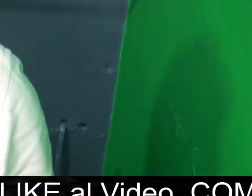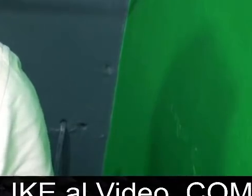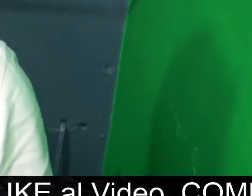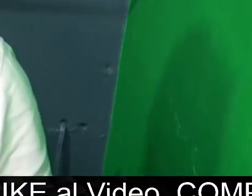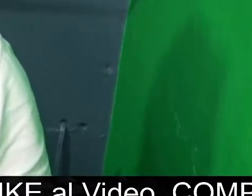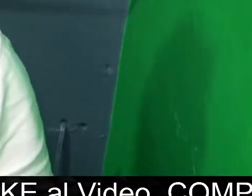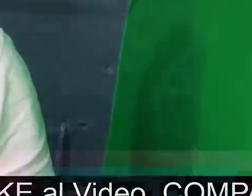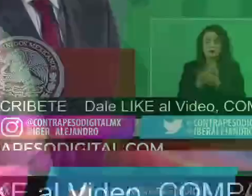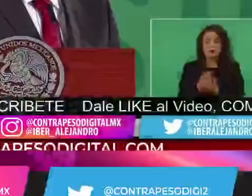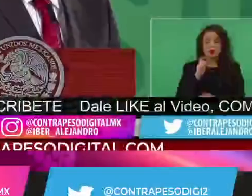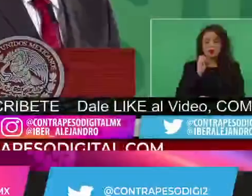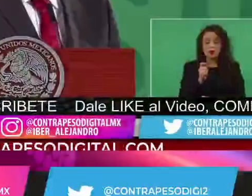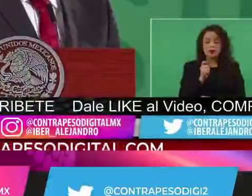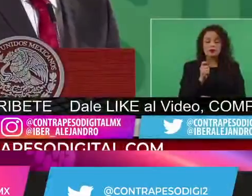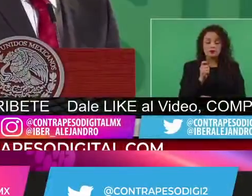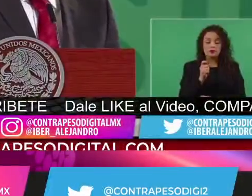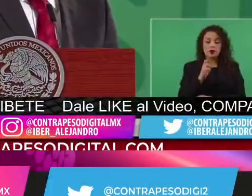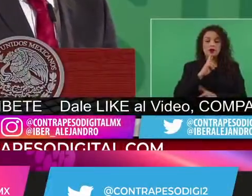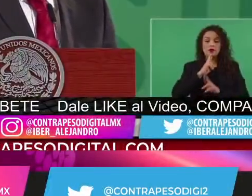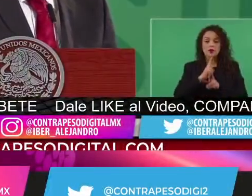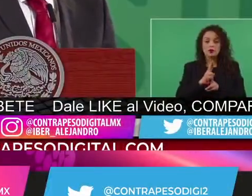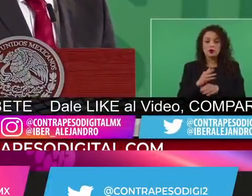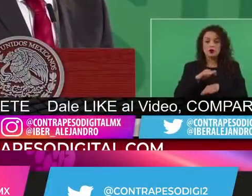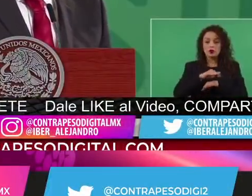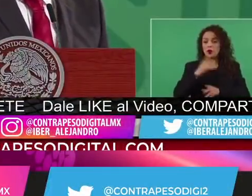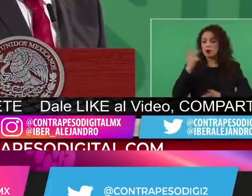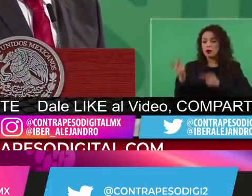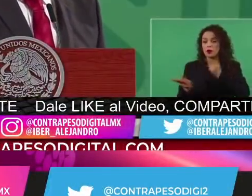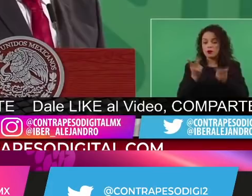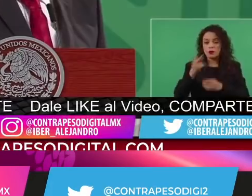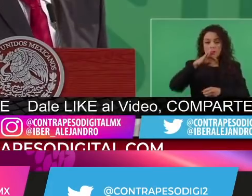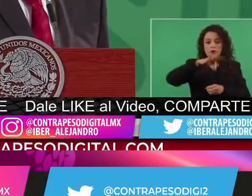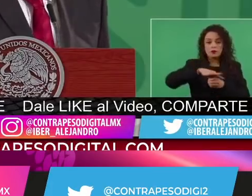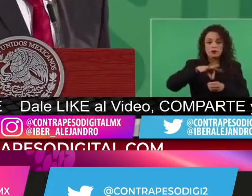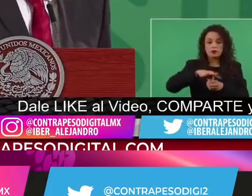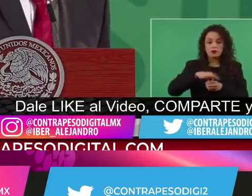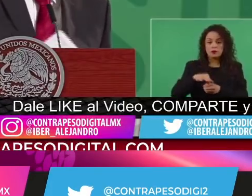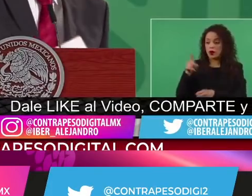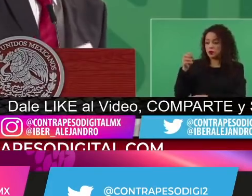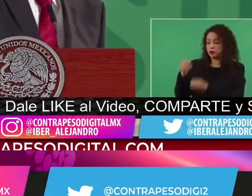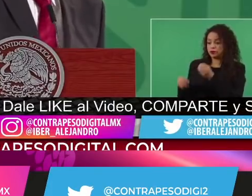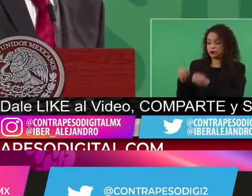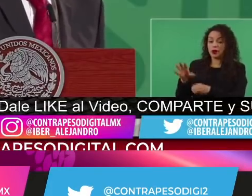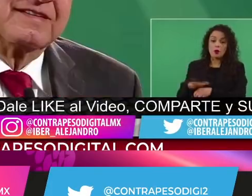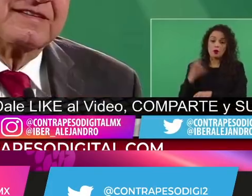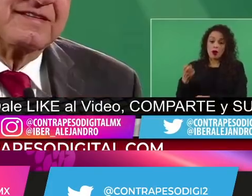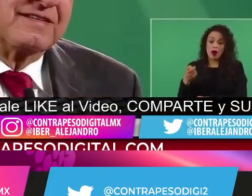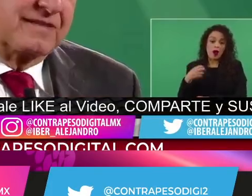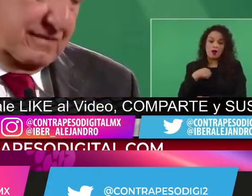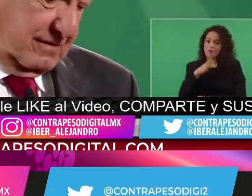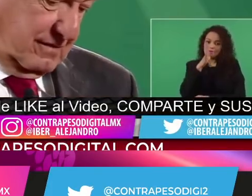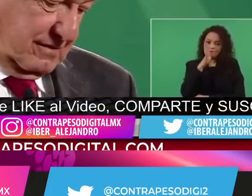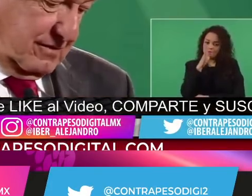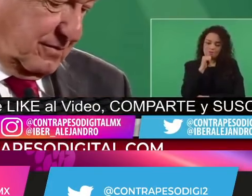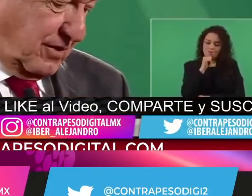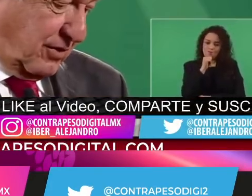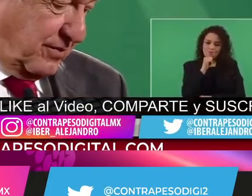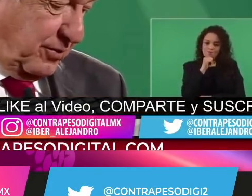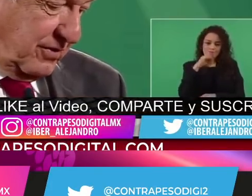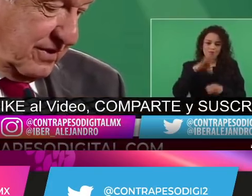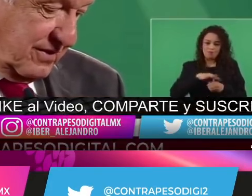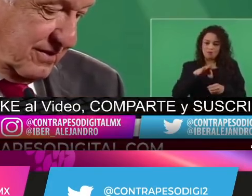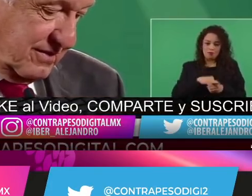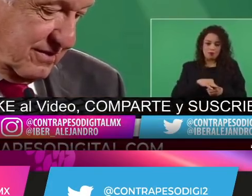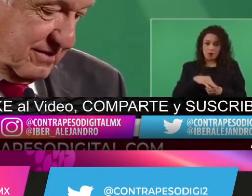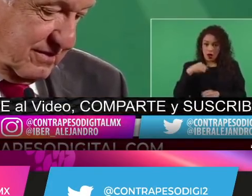servidor Iber Alejandro, ¿para qué? Para que estés bien informado. Y resulta, vamos a escuchar de propia, de viva